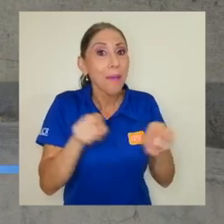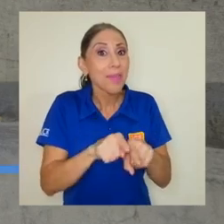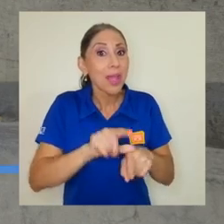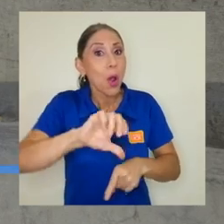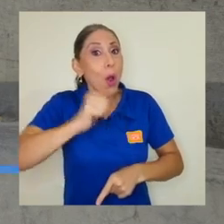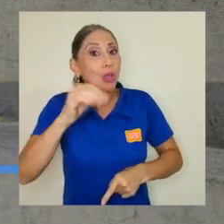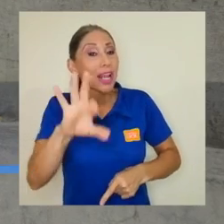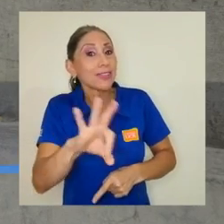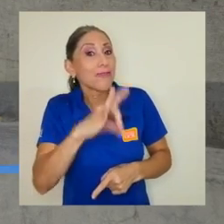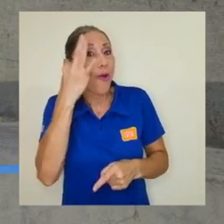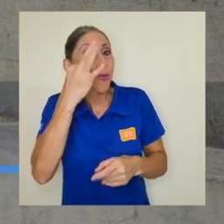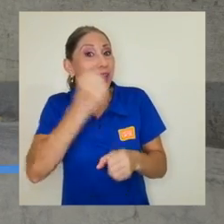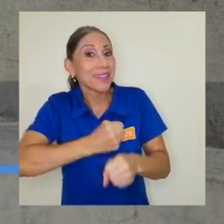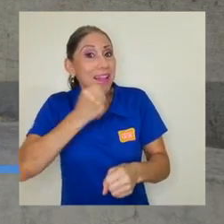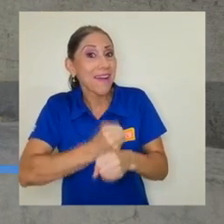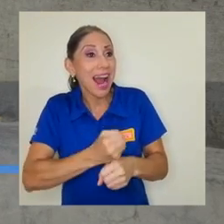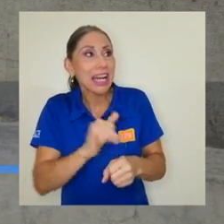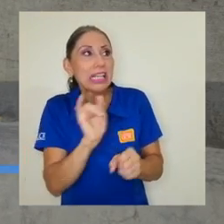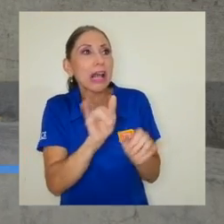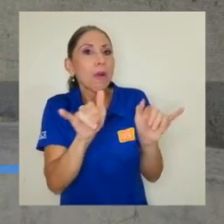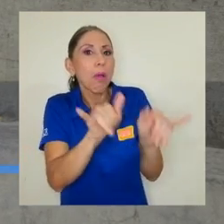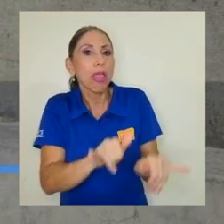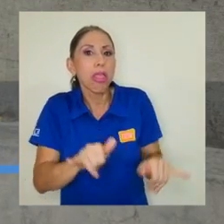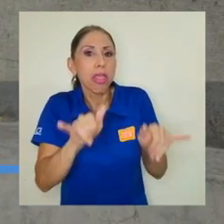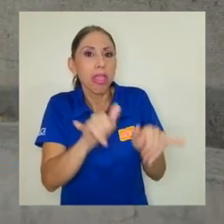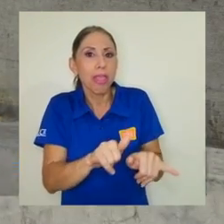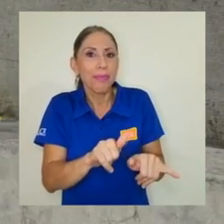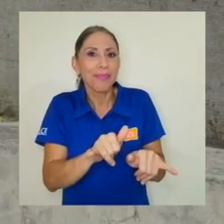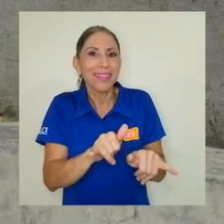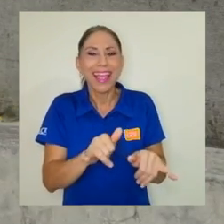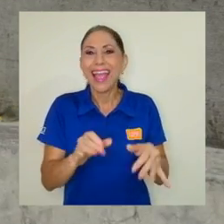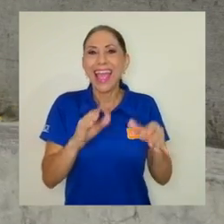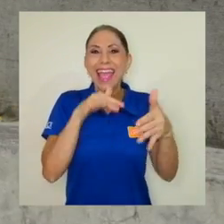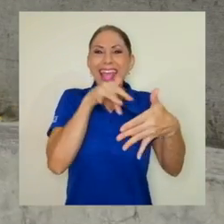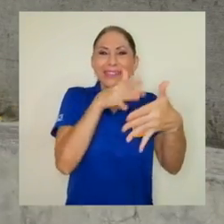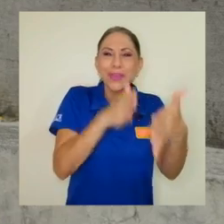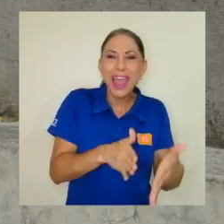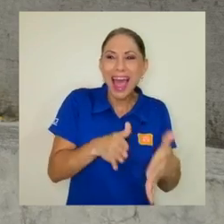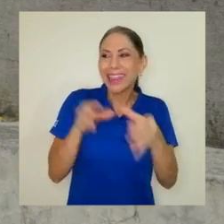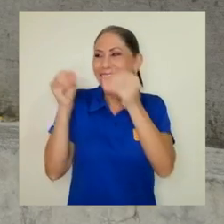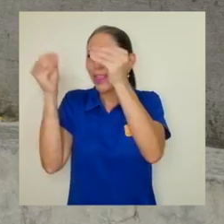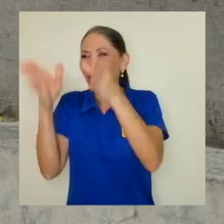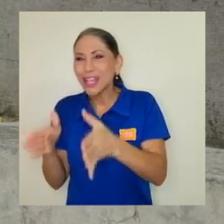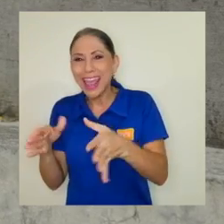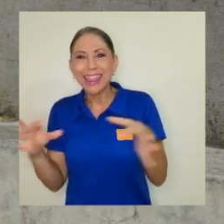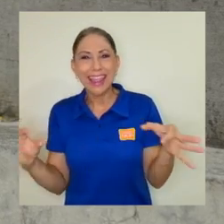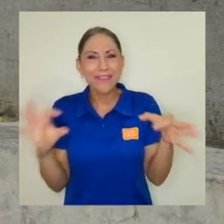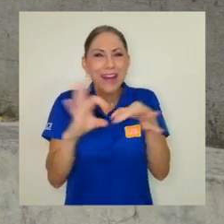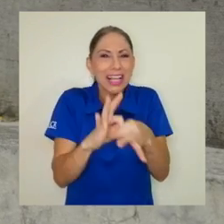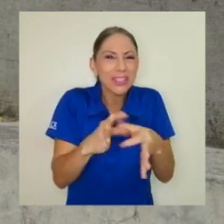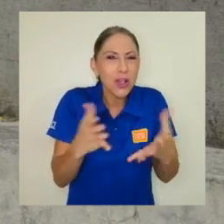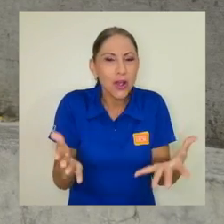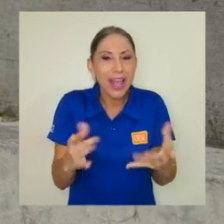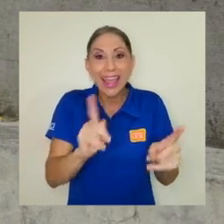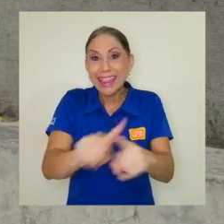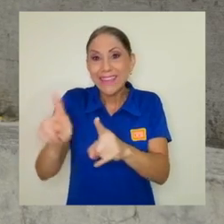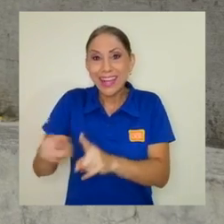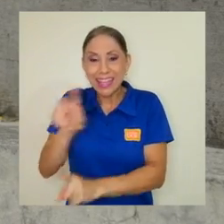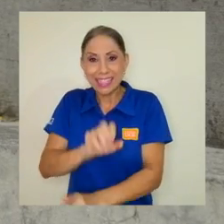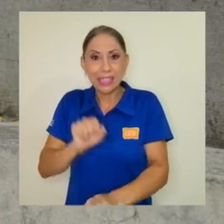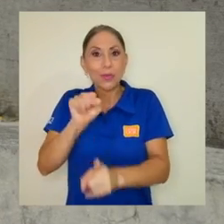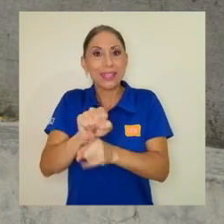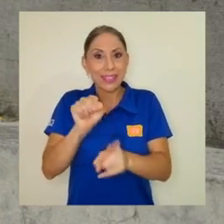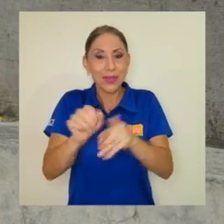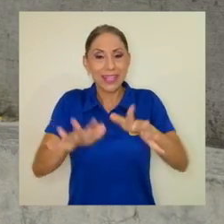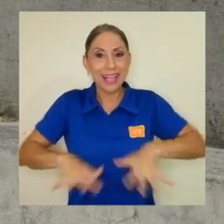están como en gaveta. La relación estudiante-docente, toda esta complejidad que implica los ambientes de aprendizaje